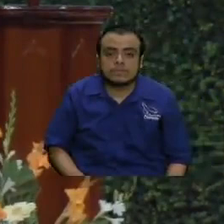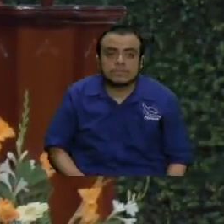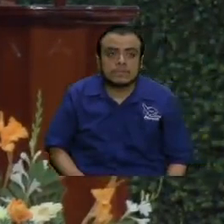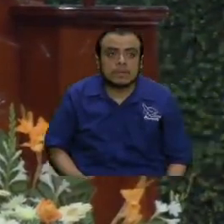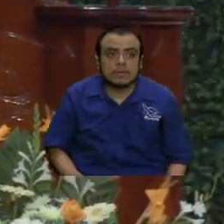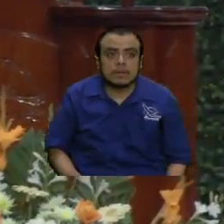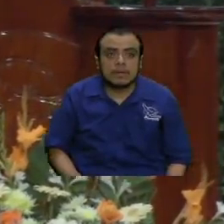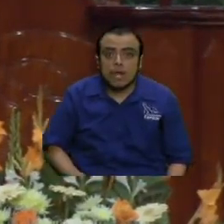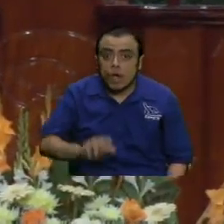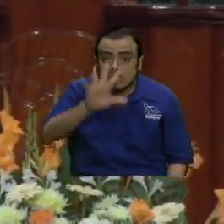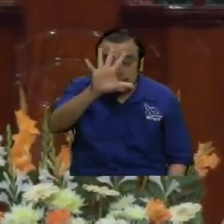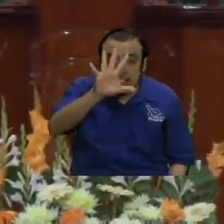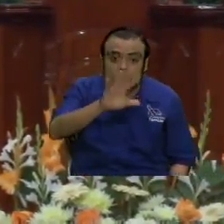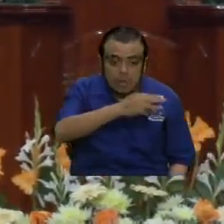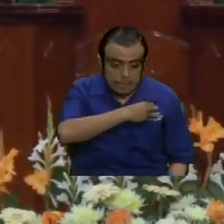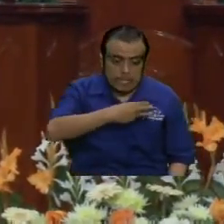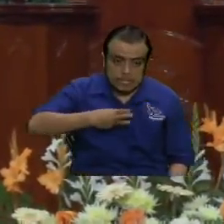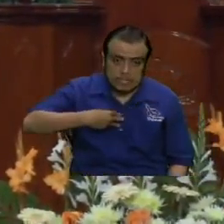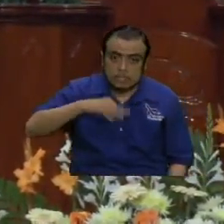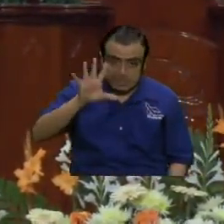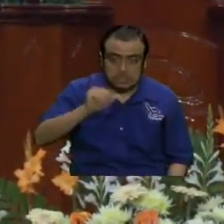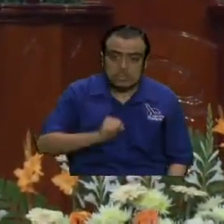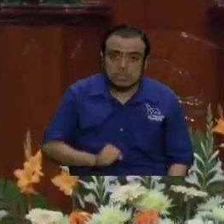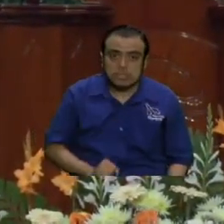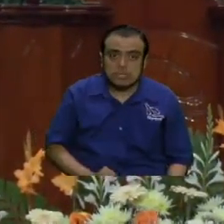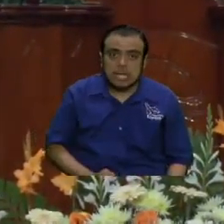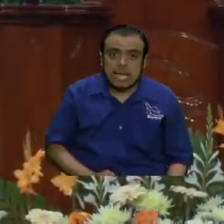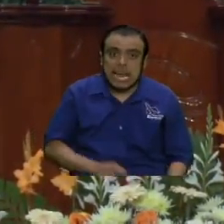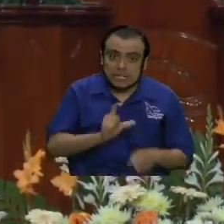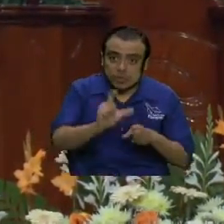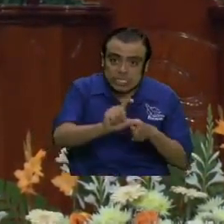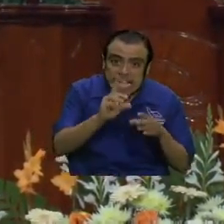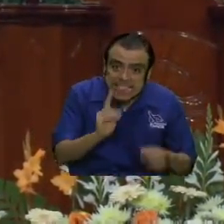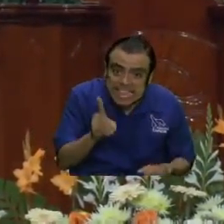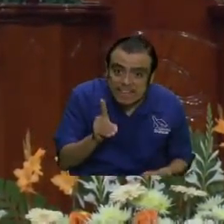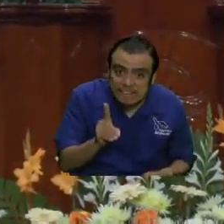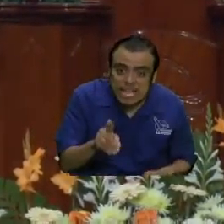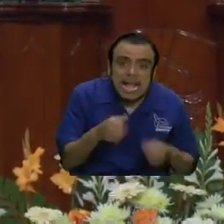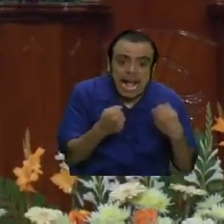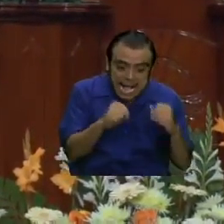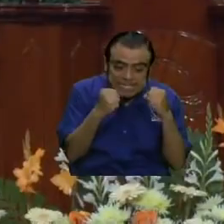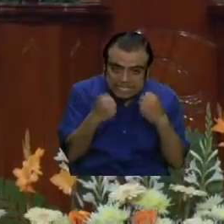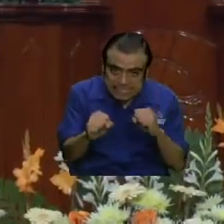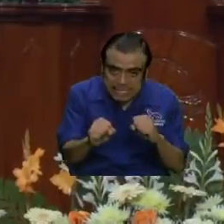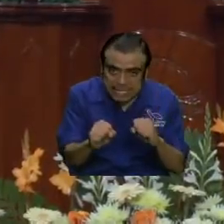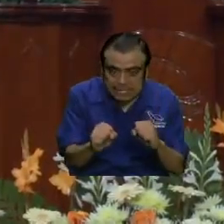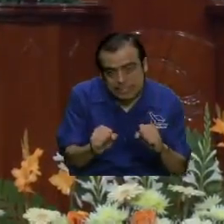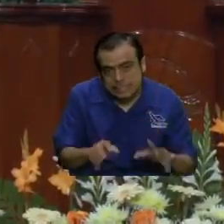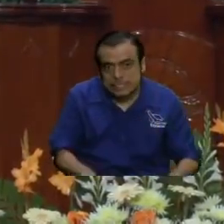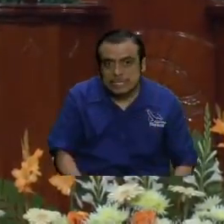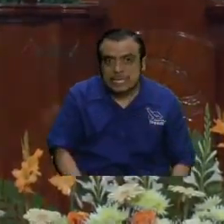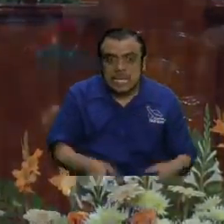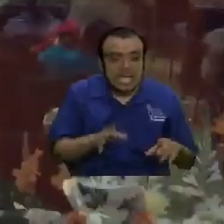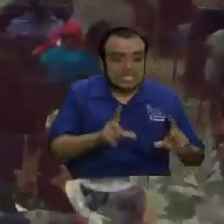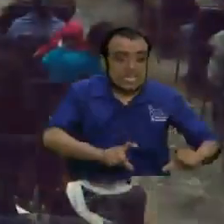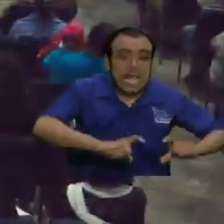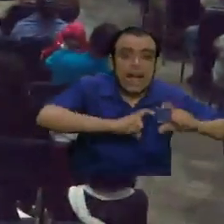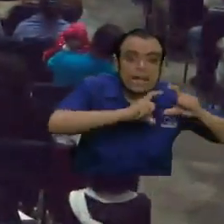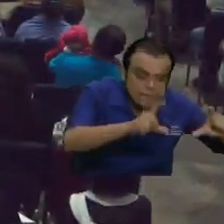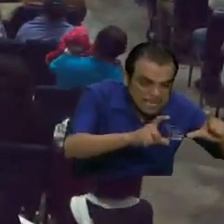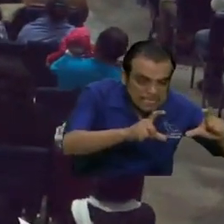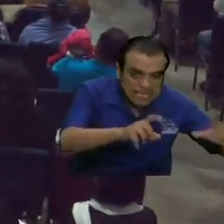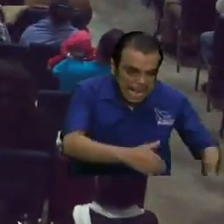Entonces, los cinco ministerios, el ministerio quíntuple, una de las cosas que debe hacer es estar capacitando,